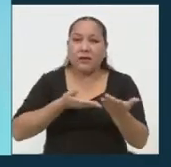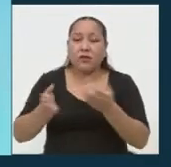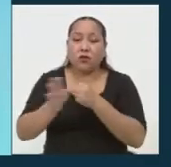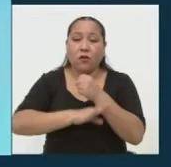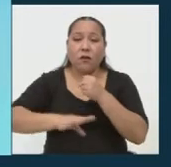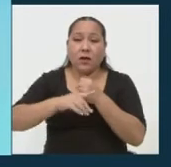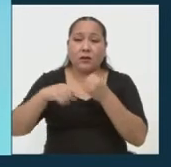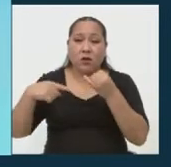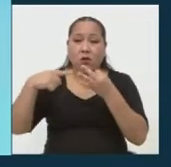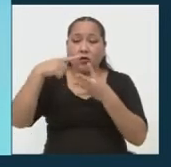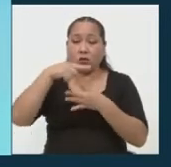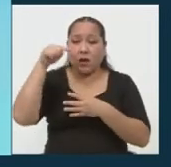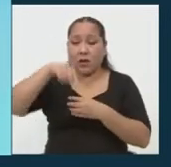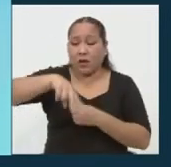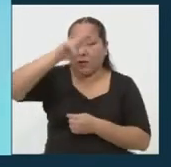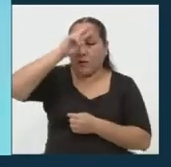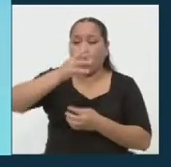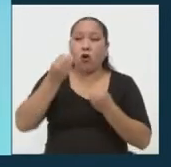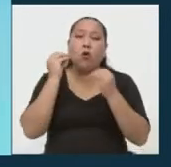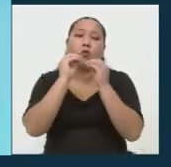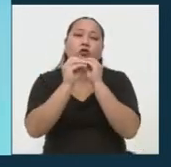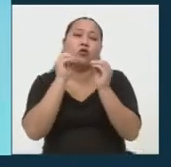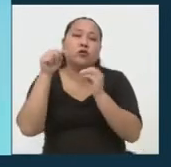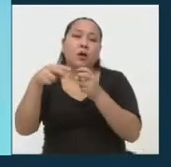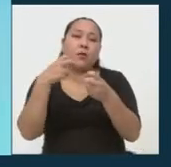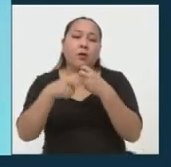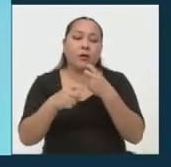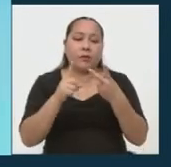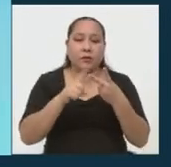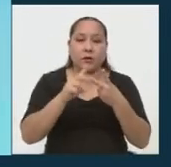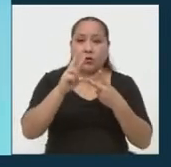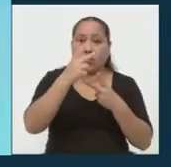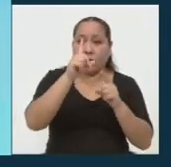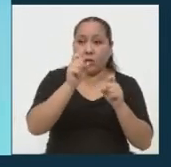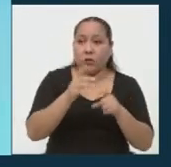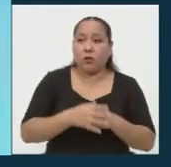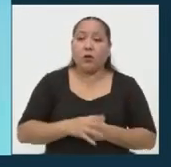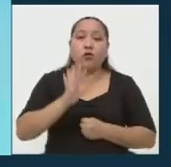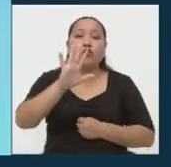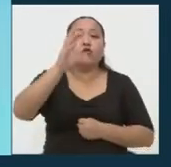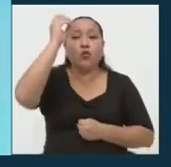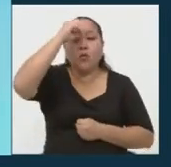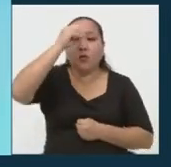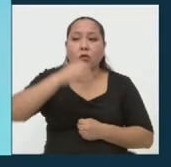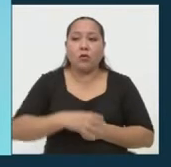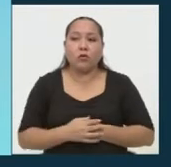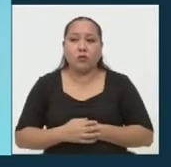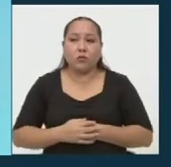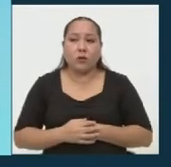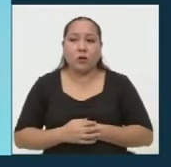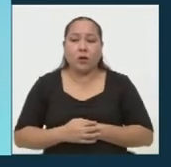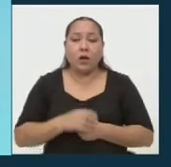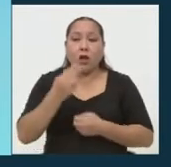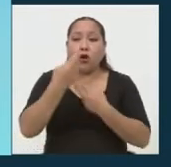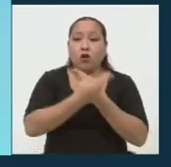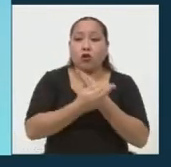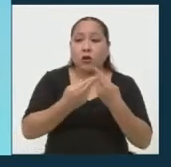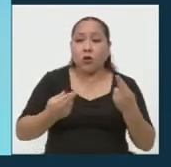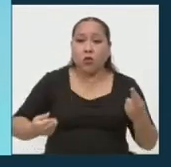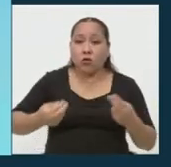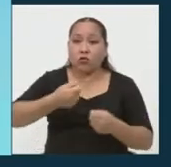en el Perú. ¿Cómo enfrentar este problema? La segunda opción. En su opinión, ¿el potencial de los recursos